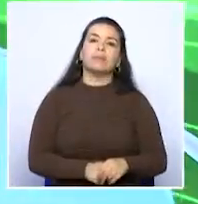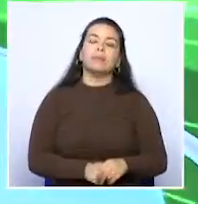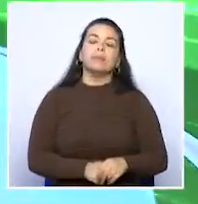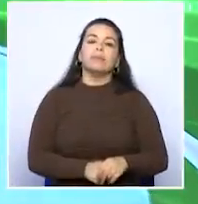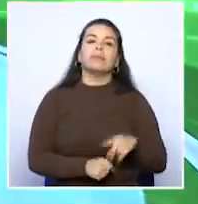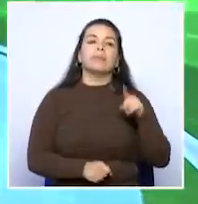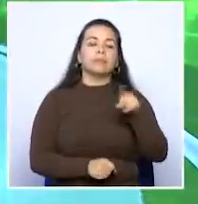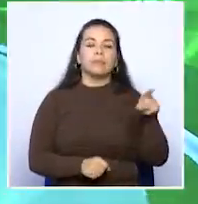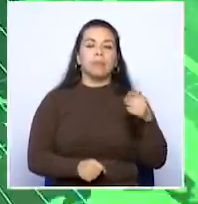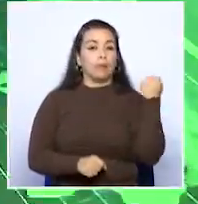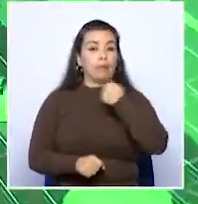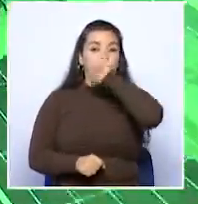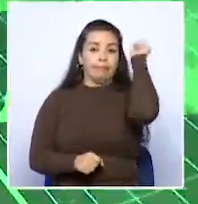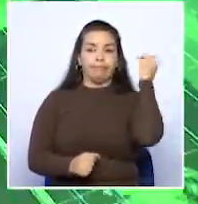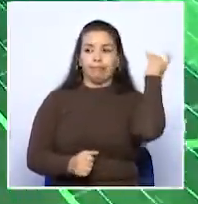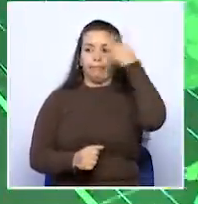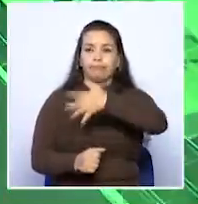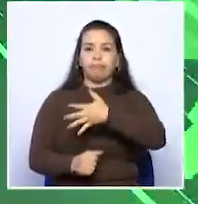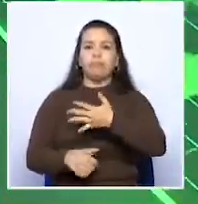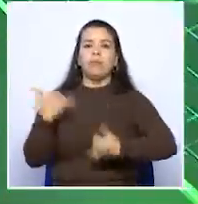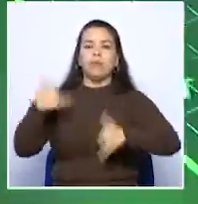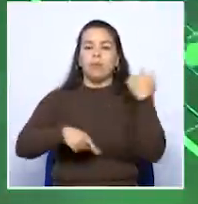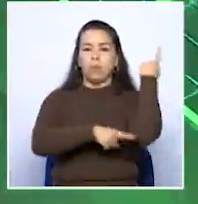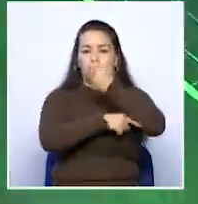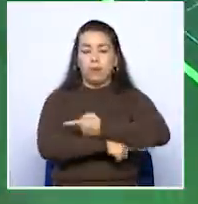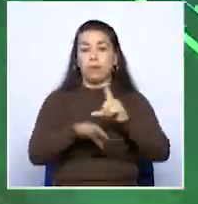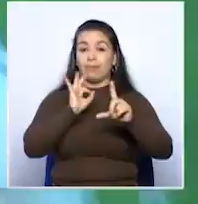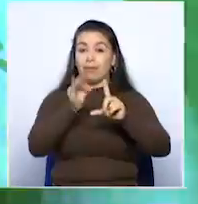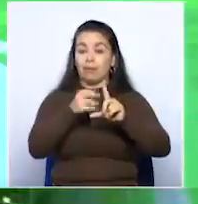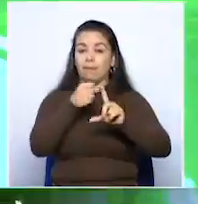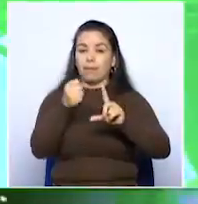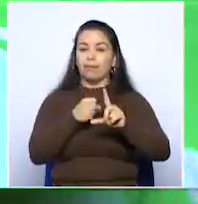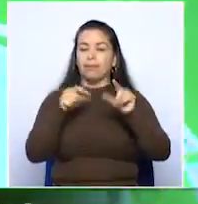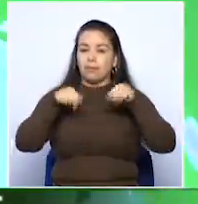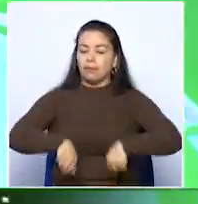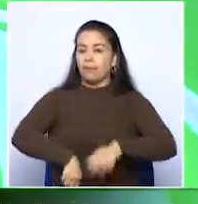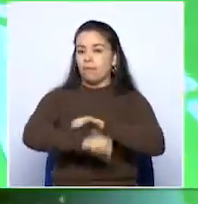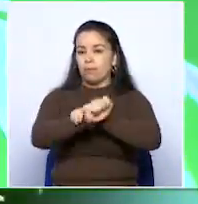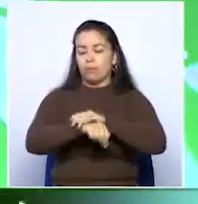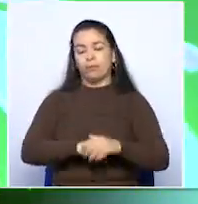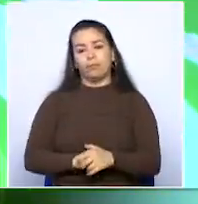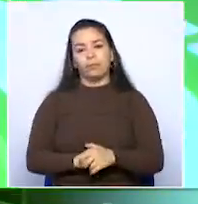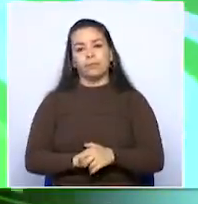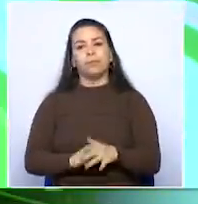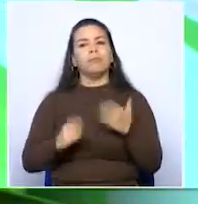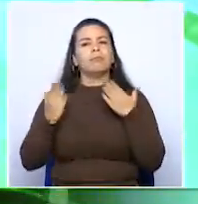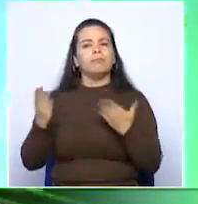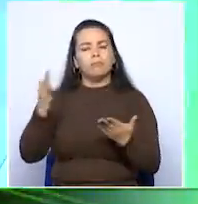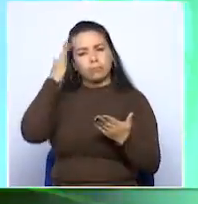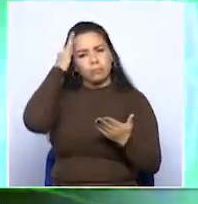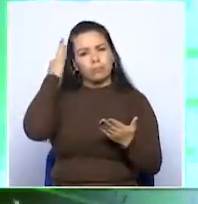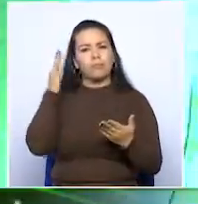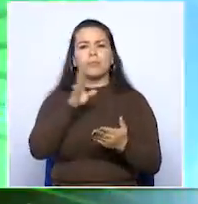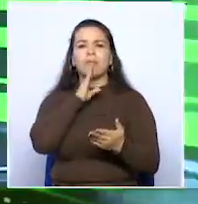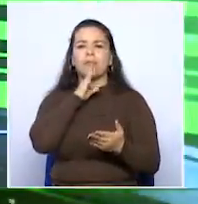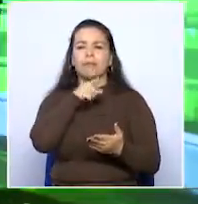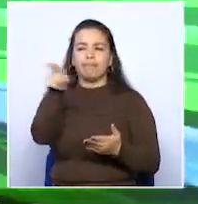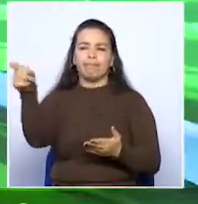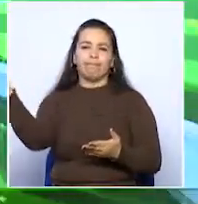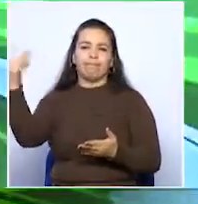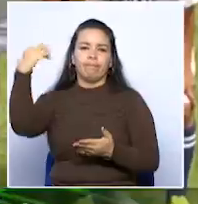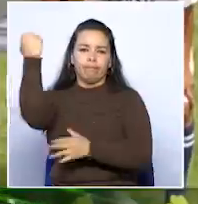logró una contundente victoria en una nueva jornada de la Copa Telecapé Élite de Fútbol. En este caso, el descalabro fue para AC Milán.